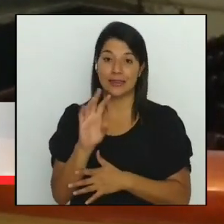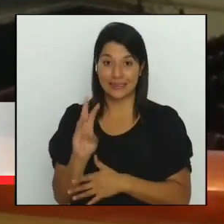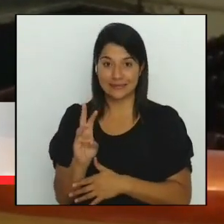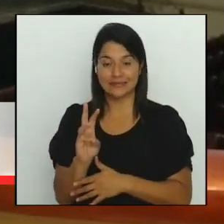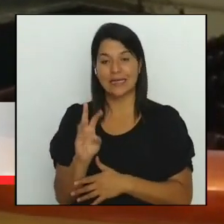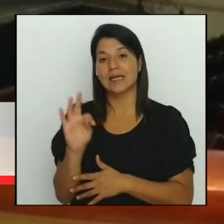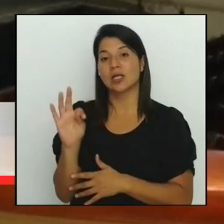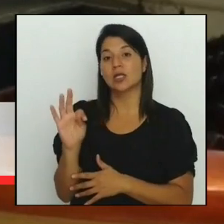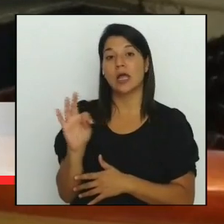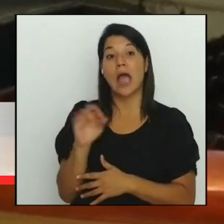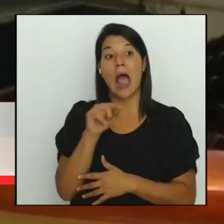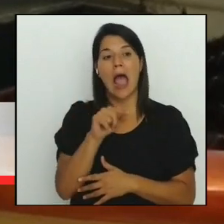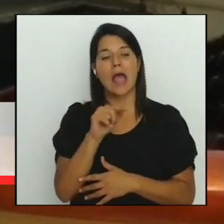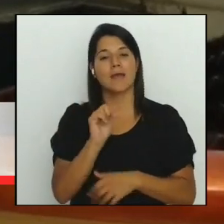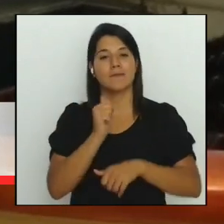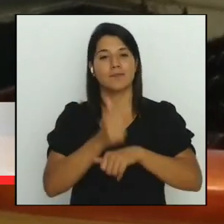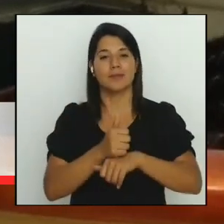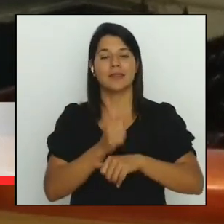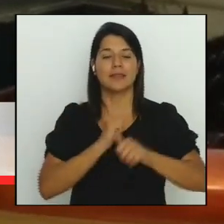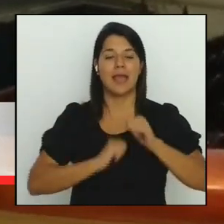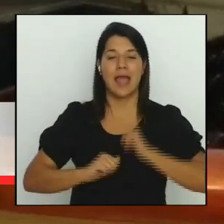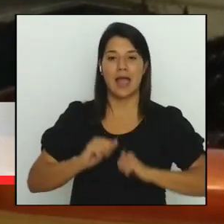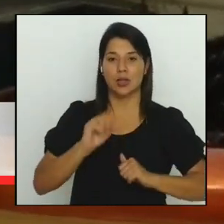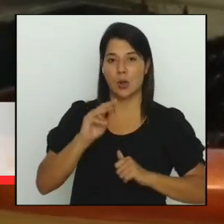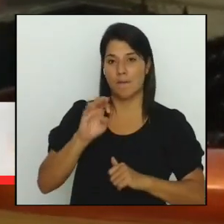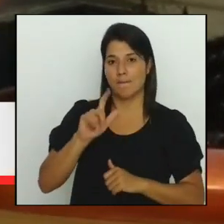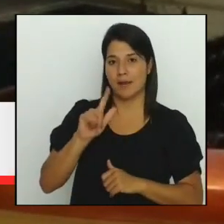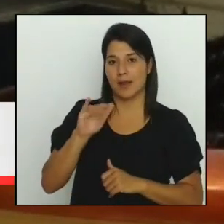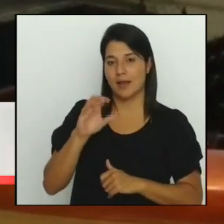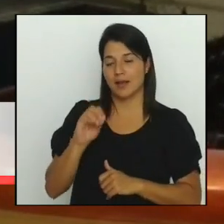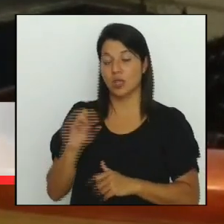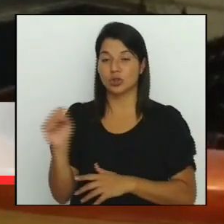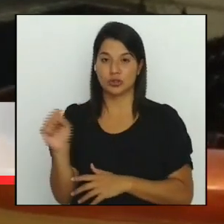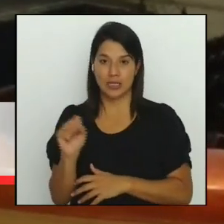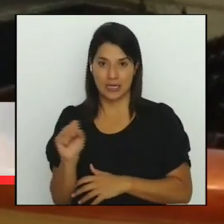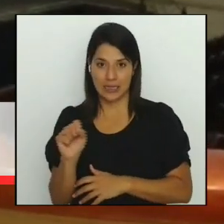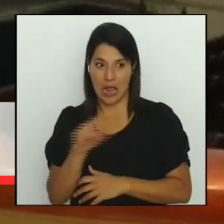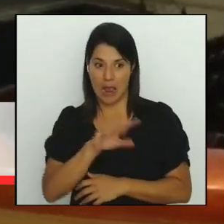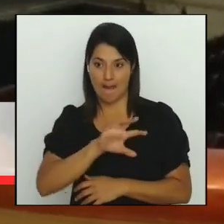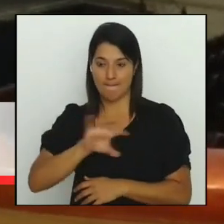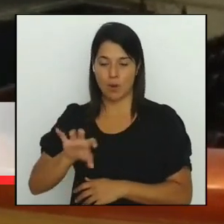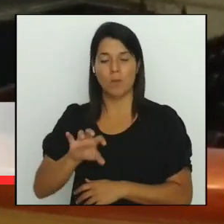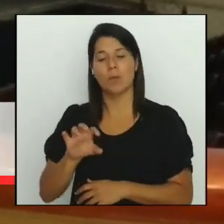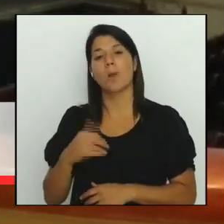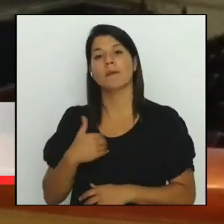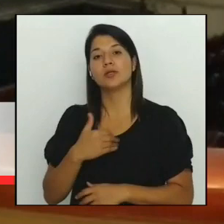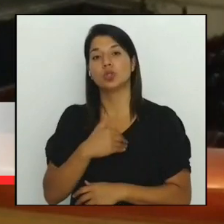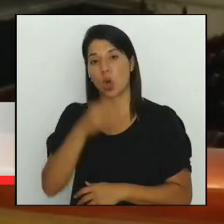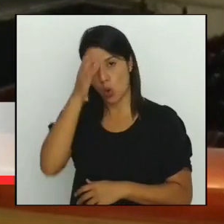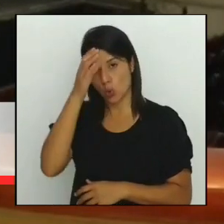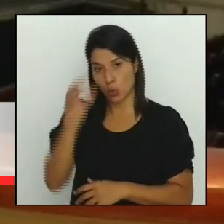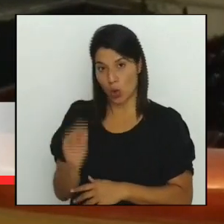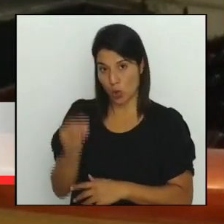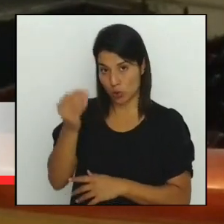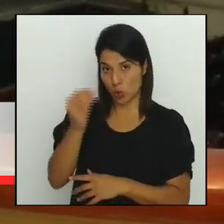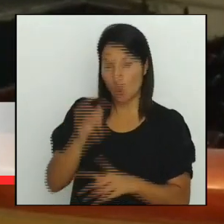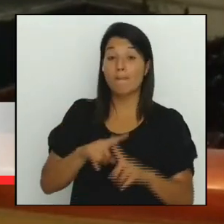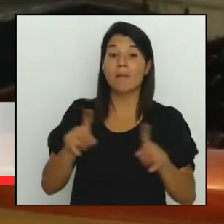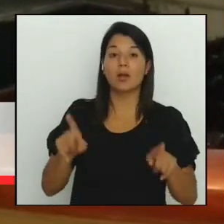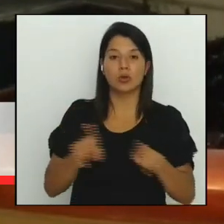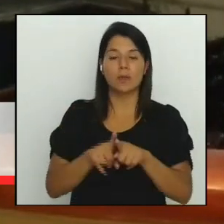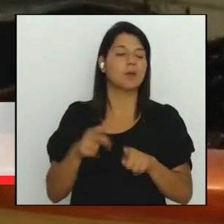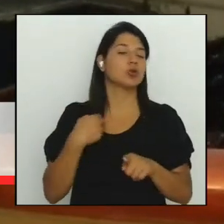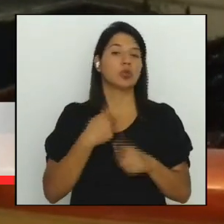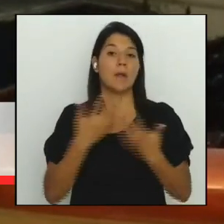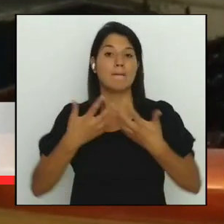Salazar del ministerio de cultura y juventud pero además de este escenario tan maravilloso que usted puede ver de fondo somos la compañía nacional de teatro